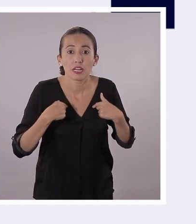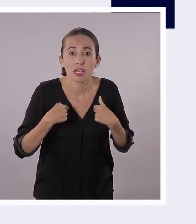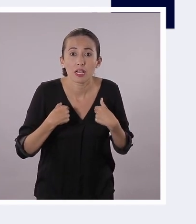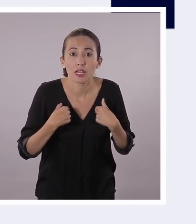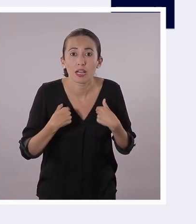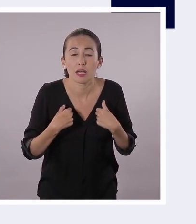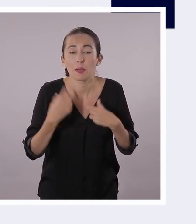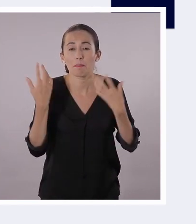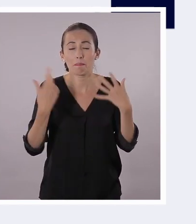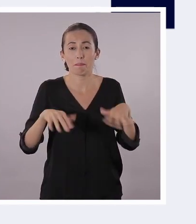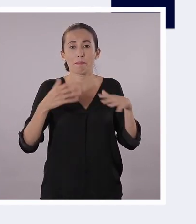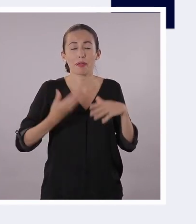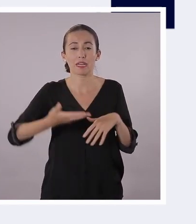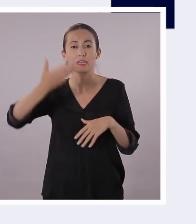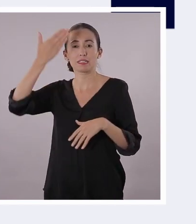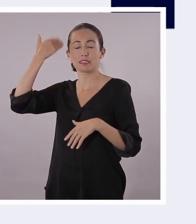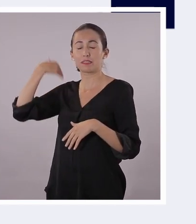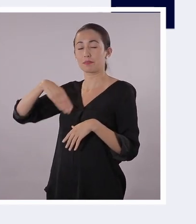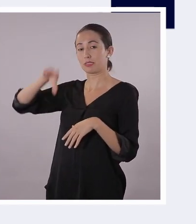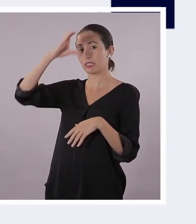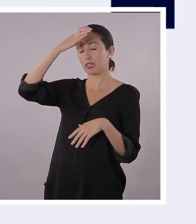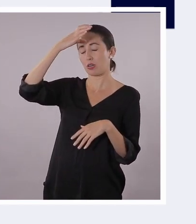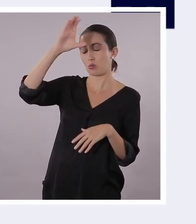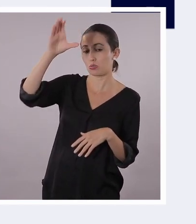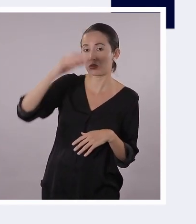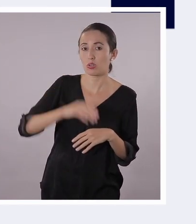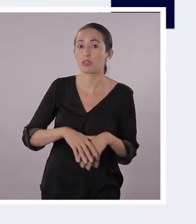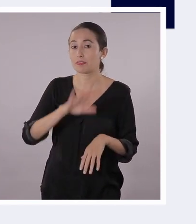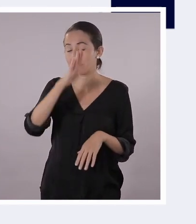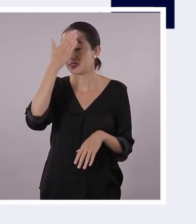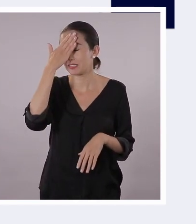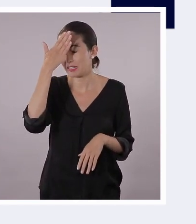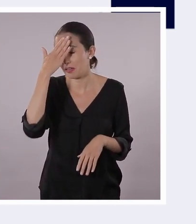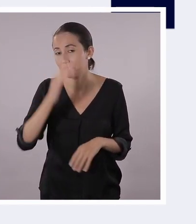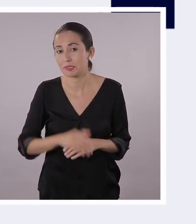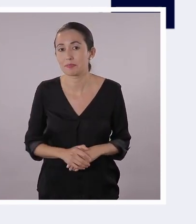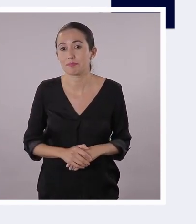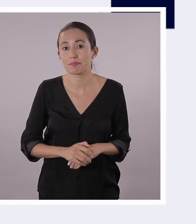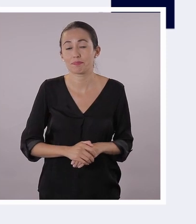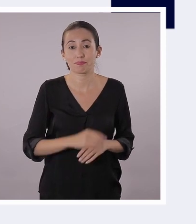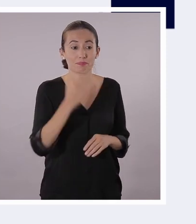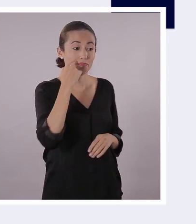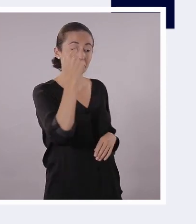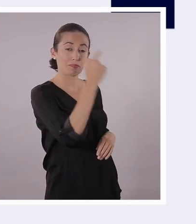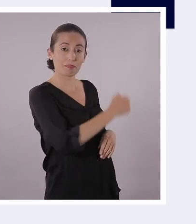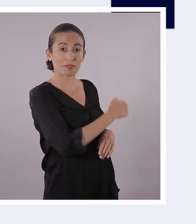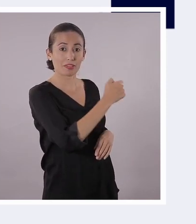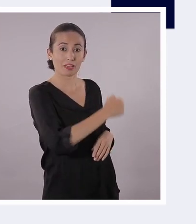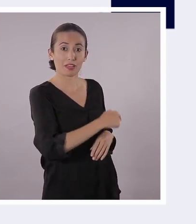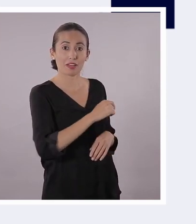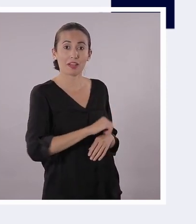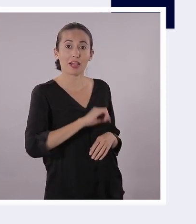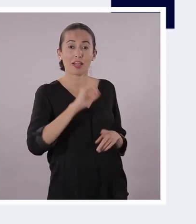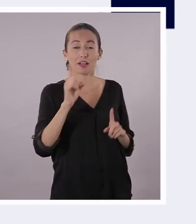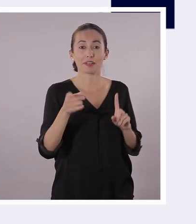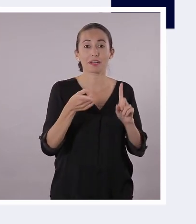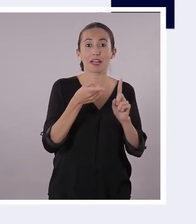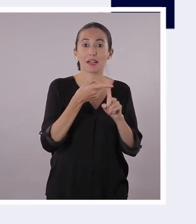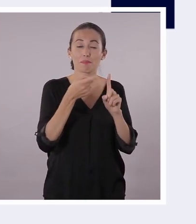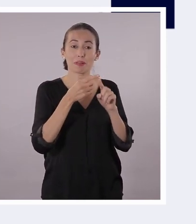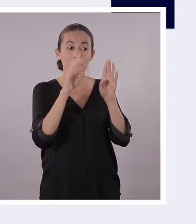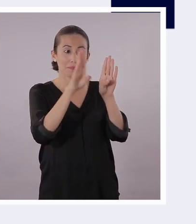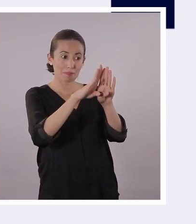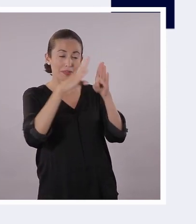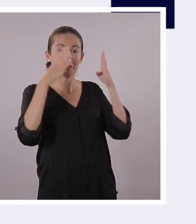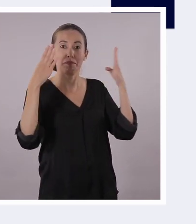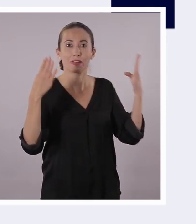Primicias de la cultura de Quito. ¿Les suena ese nombre? Yo estoy seguro que sí. Esta portada representa